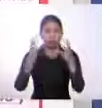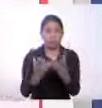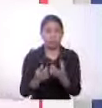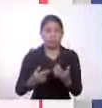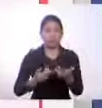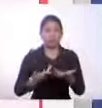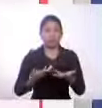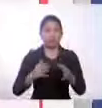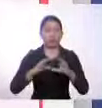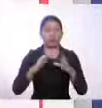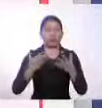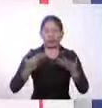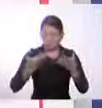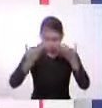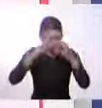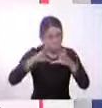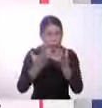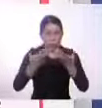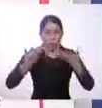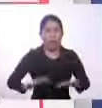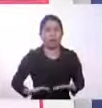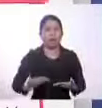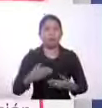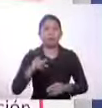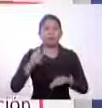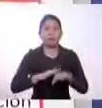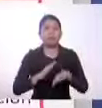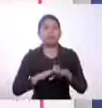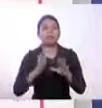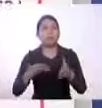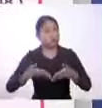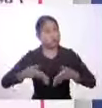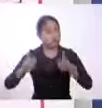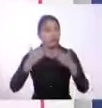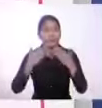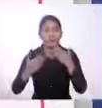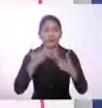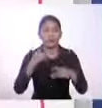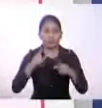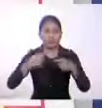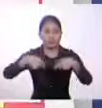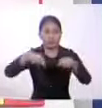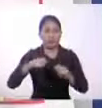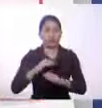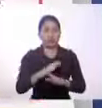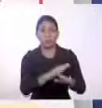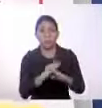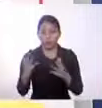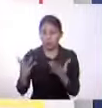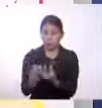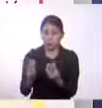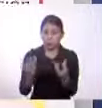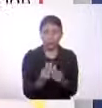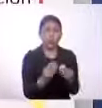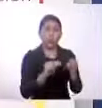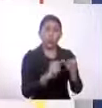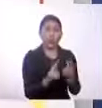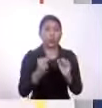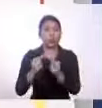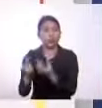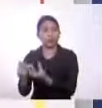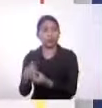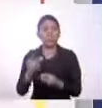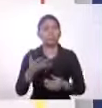que marca todo el camino. El convenio marca para la protección de minorías nacionales. Esto se da en el